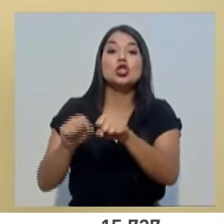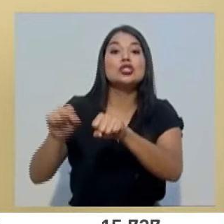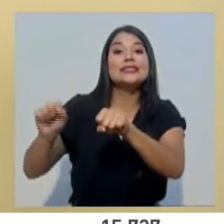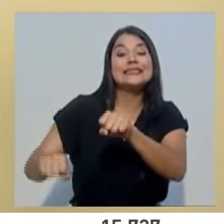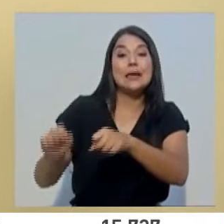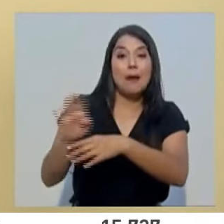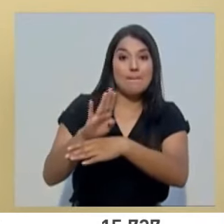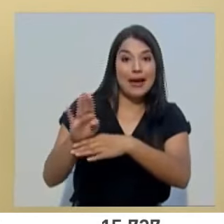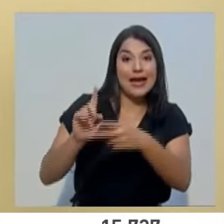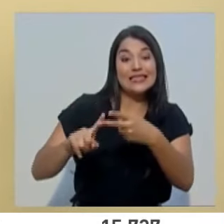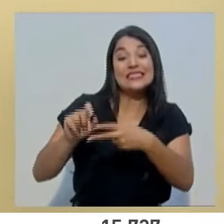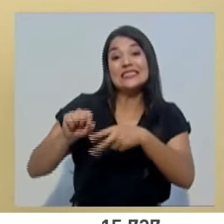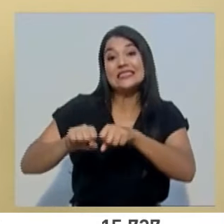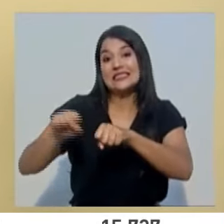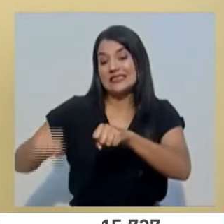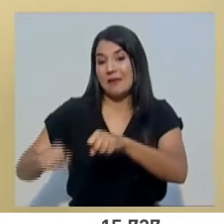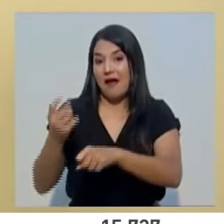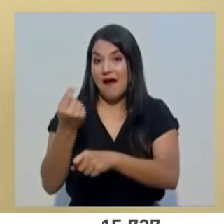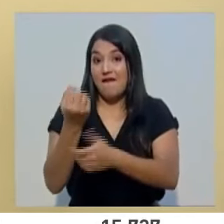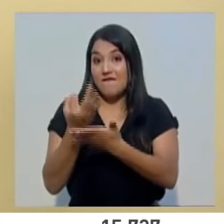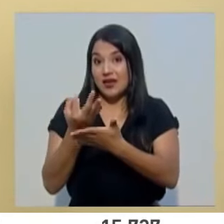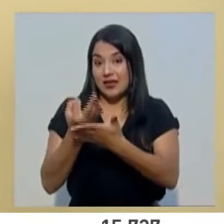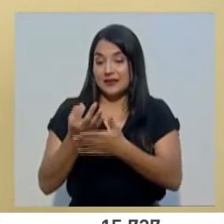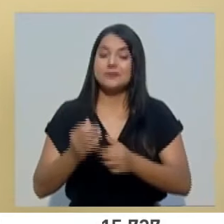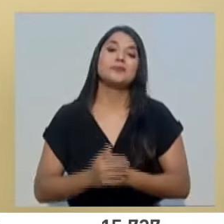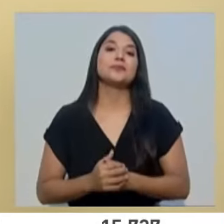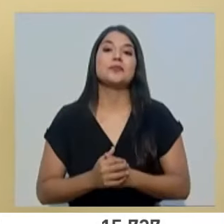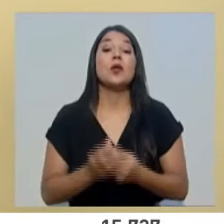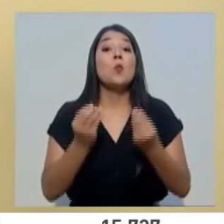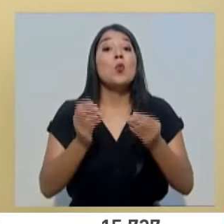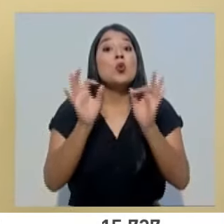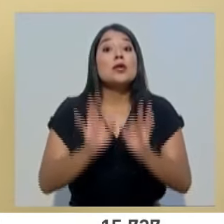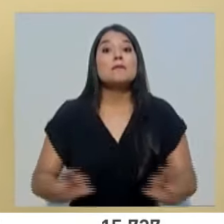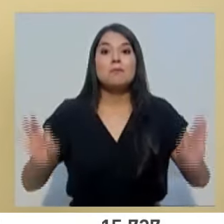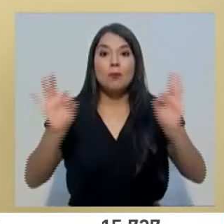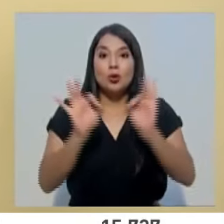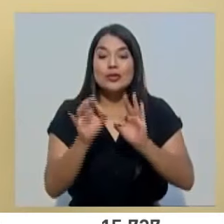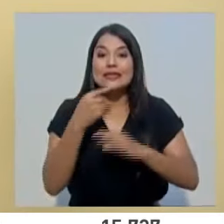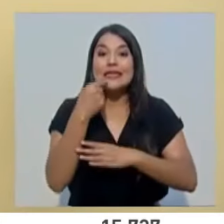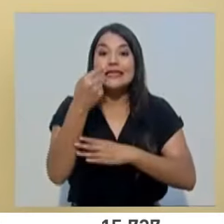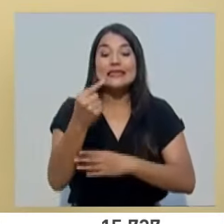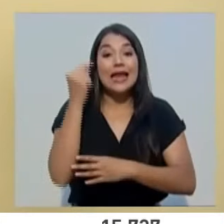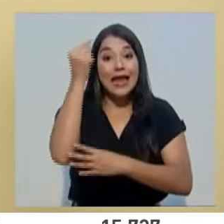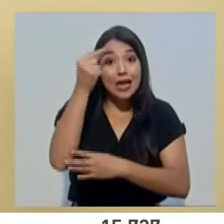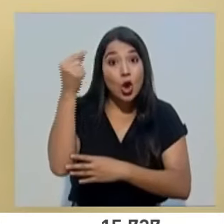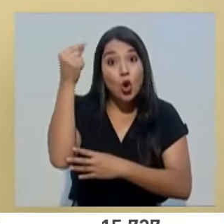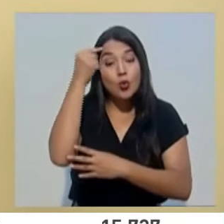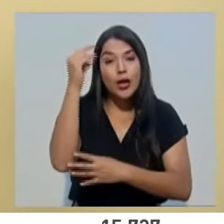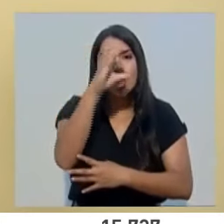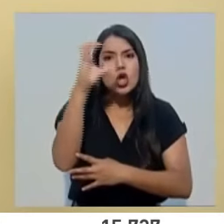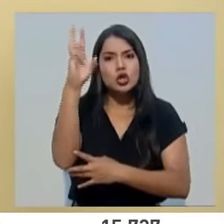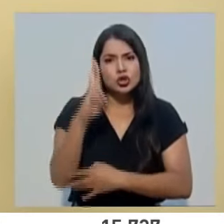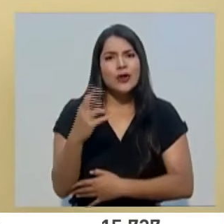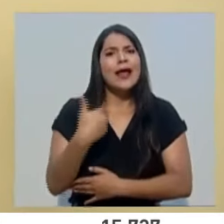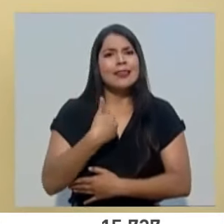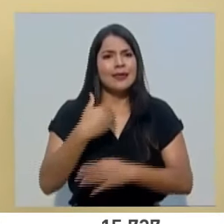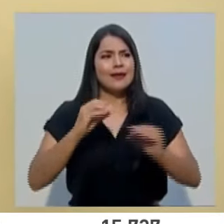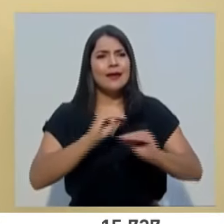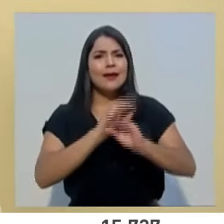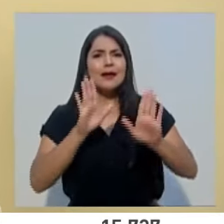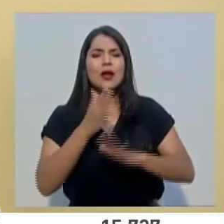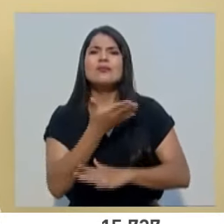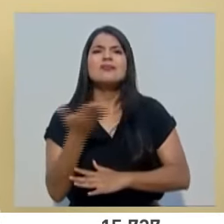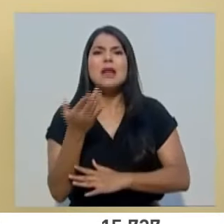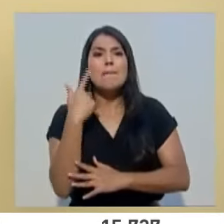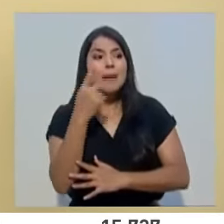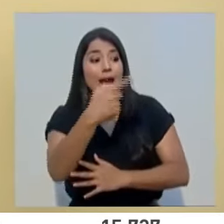bancario y al sistema financiero. Es importante mencionar que el Gobierno de la República tiene la claridad de que para